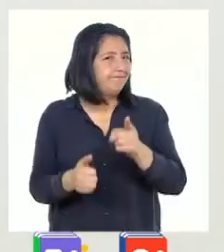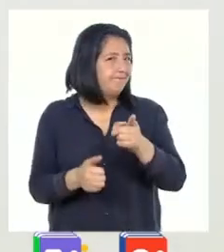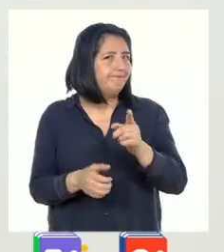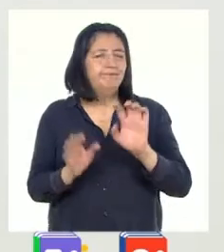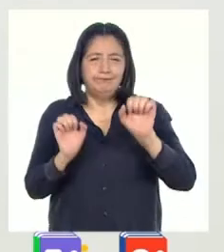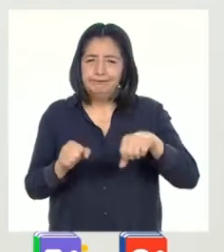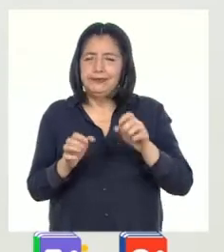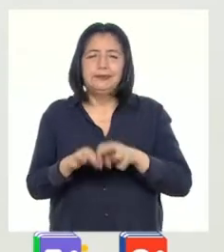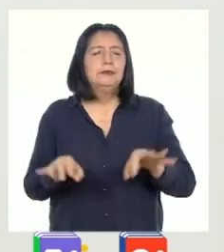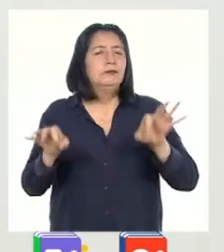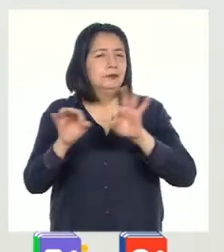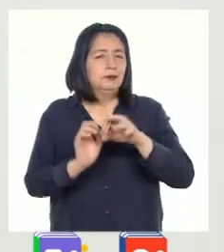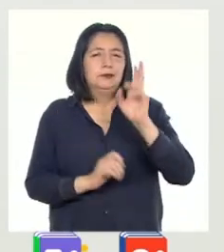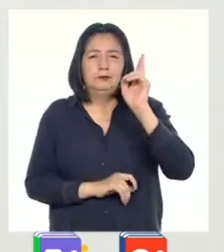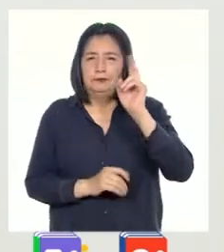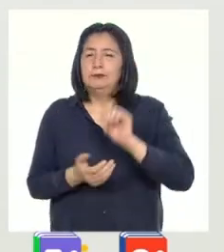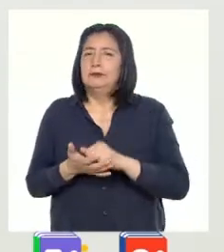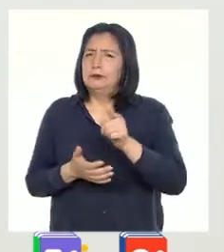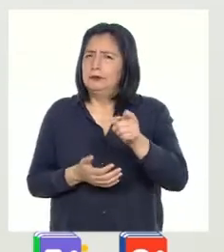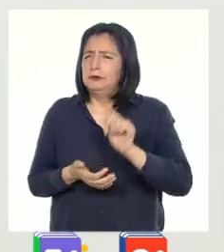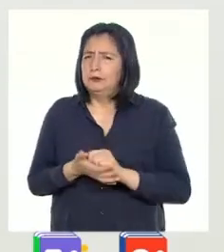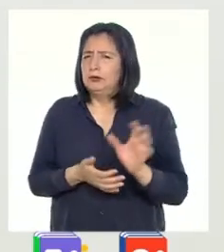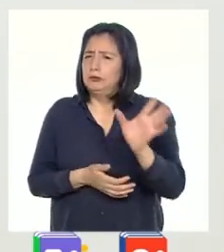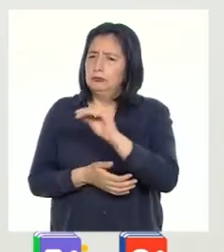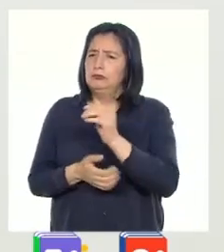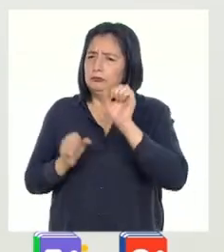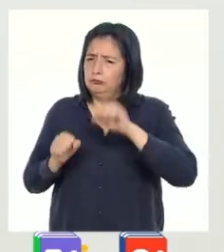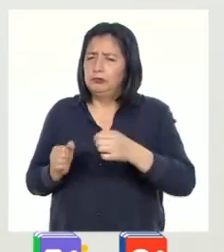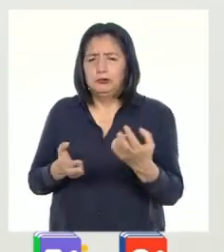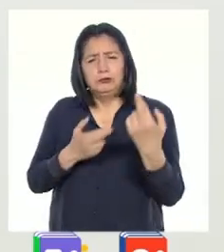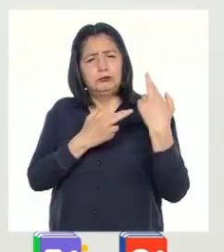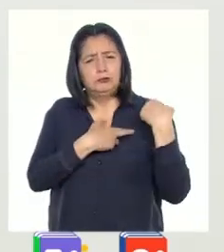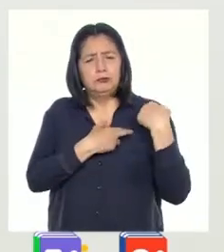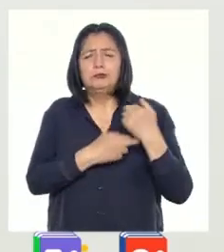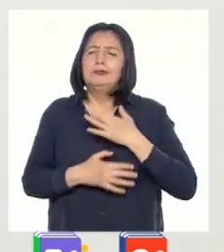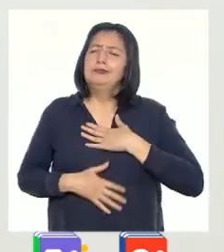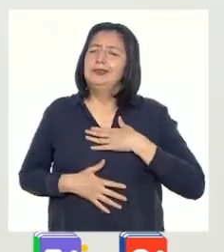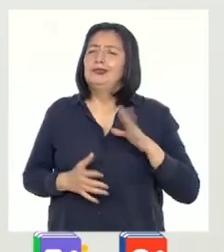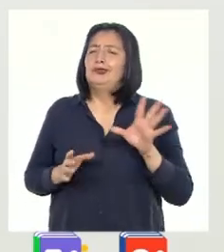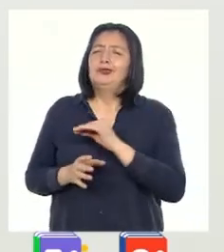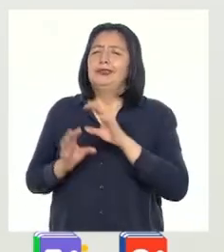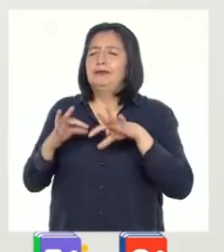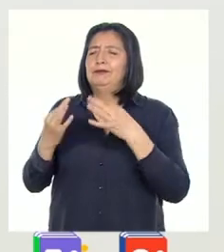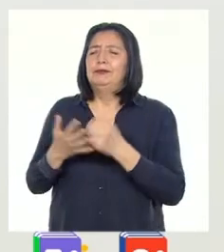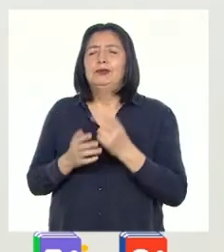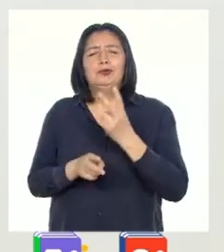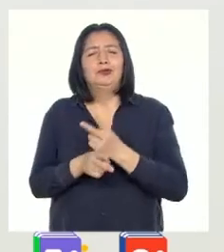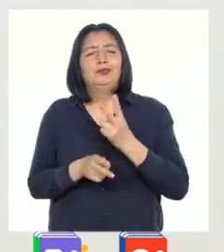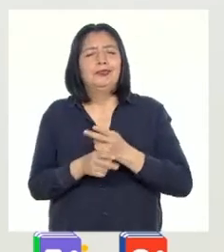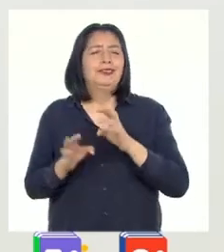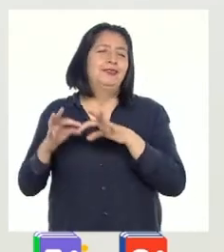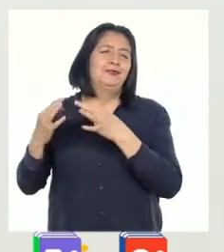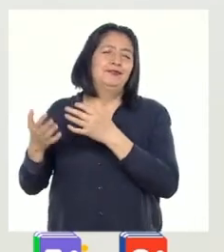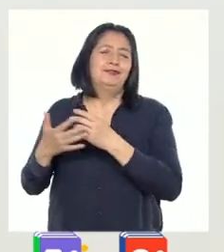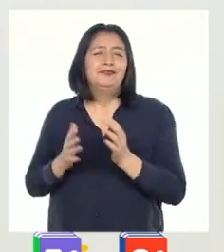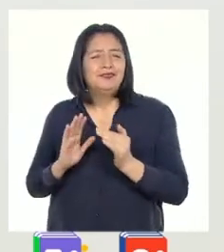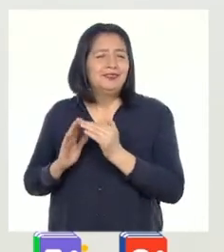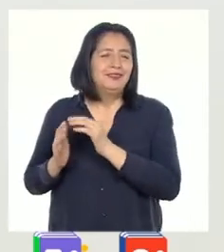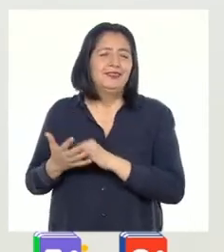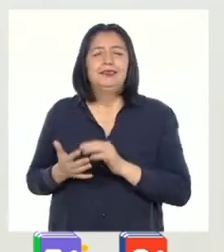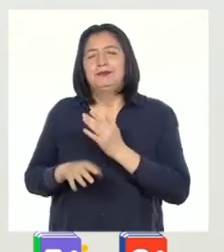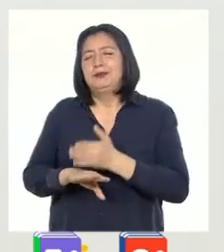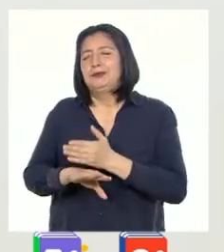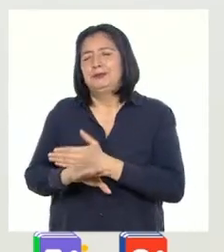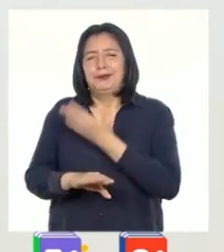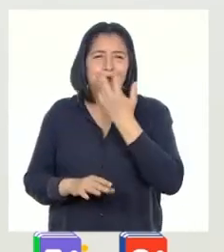me parece importantísimo, profesor, porque así todos nos hacemos responsables del bienestar familiar y de tirar nuestro hogar para ir mejorando